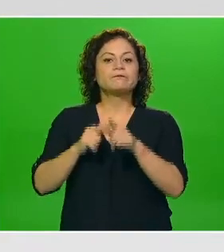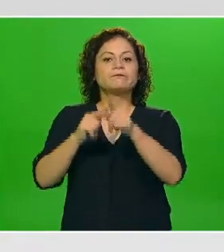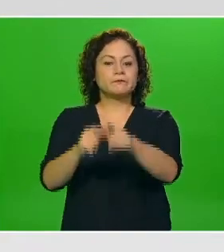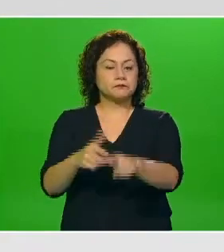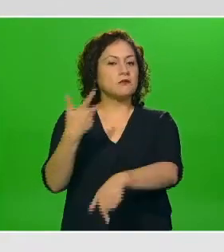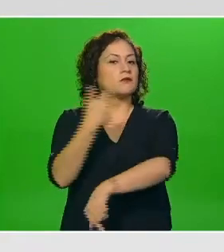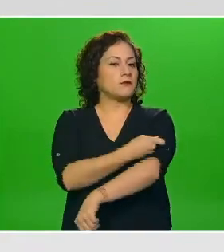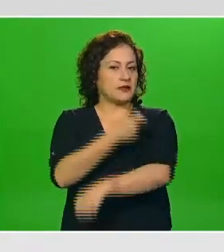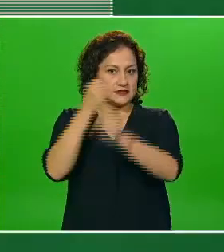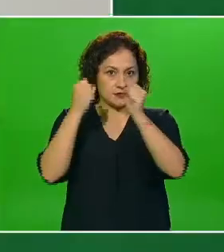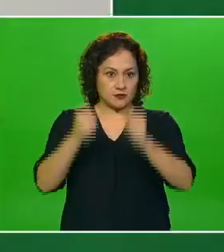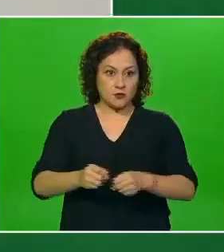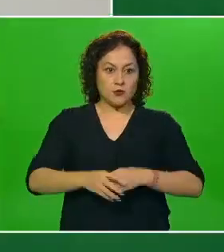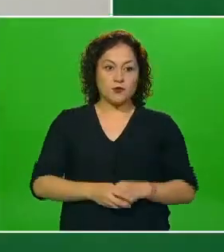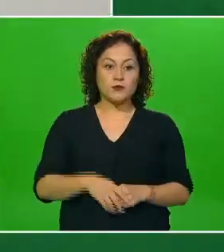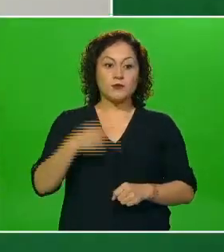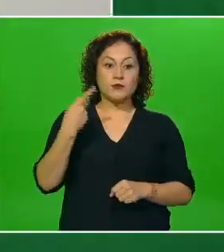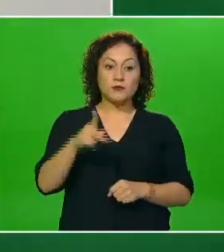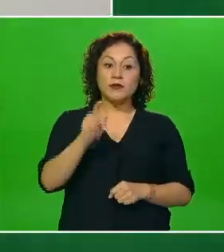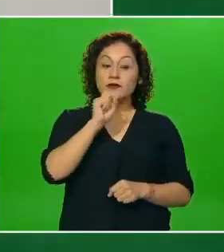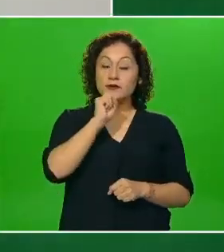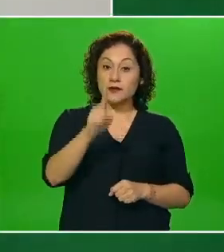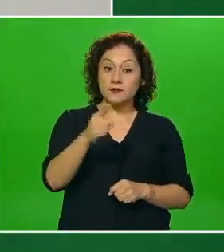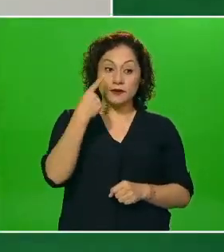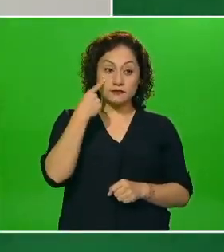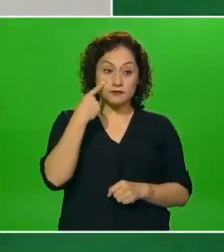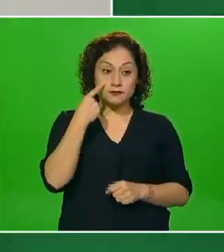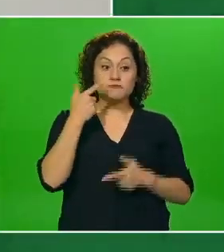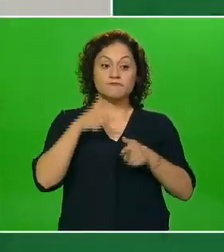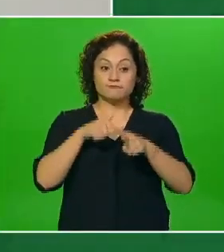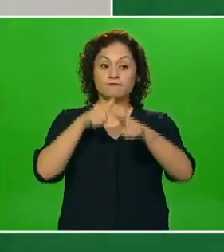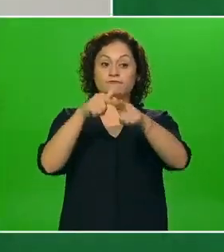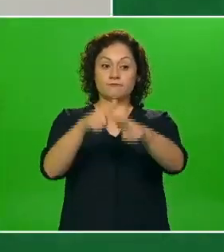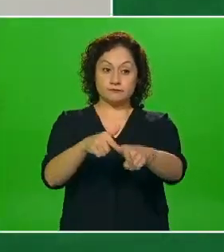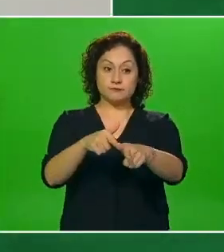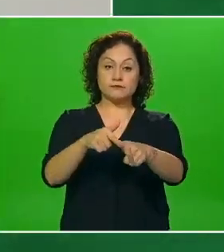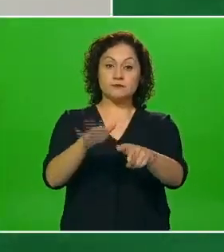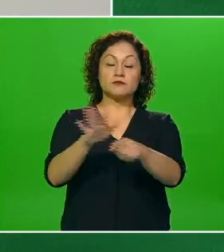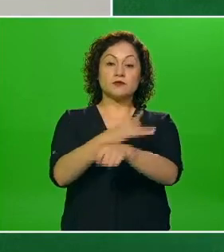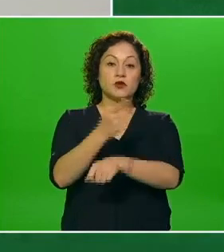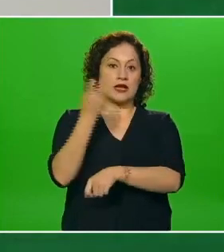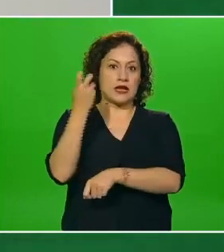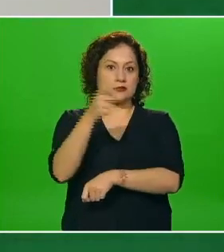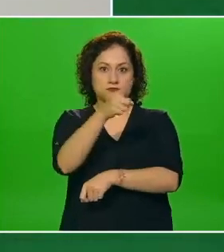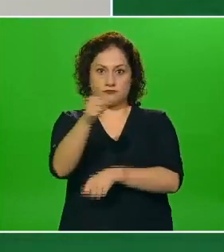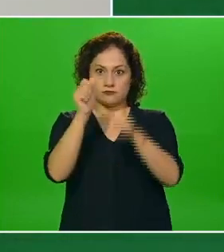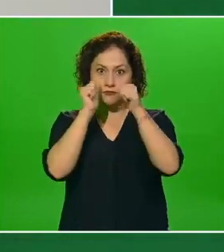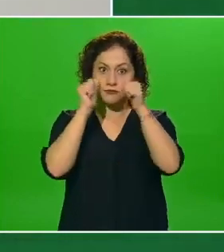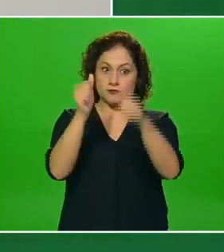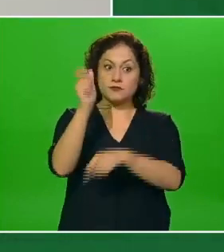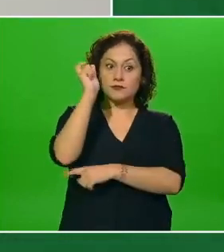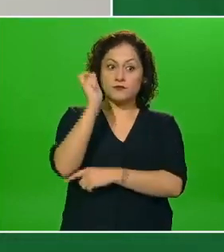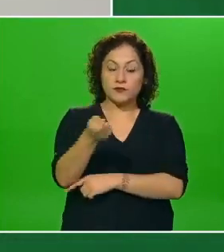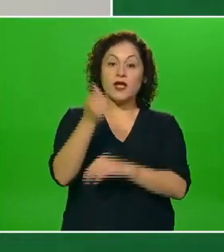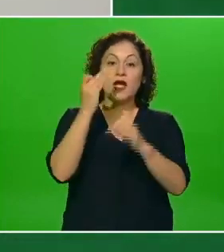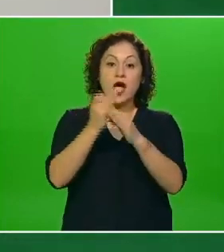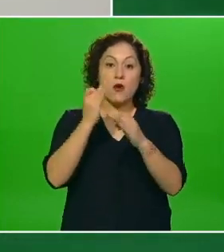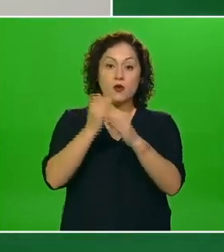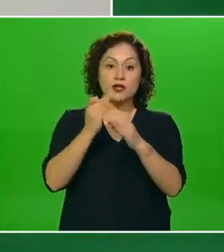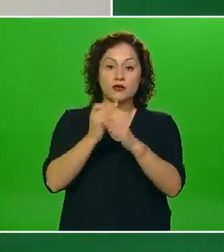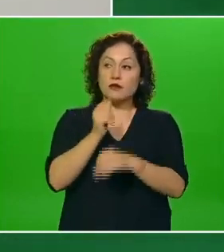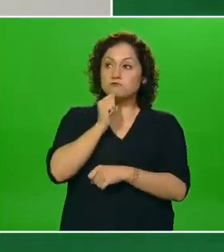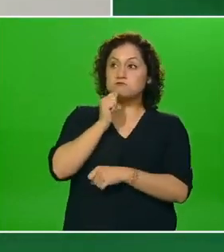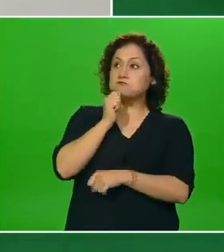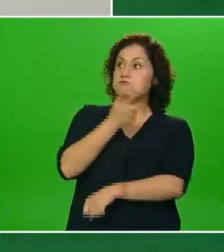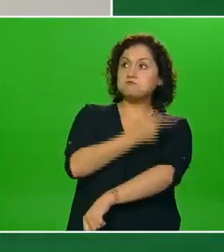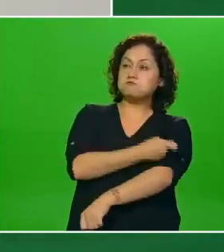van cumpliendo los tiempos porque muchas veces y esto también es importante recordarle a las personas el que no tengan en este momento su segunda